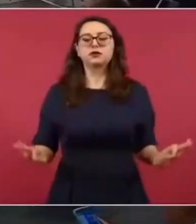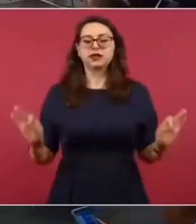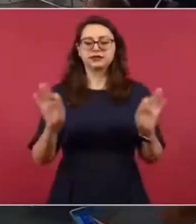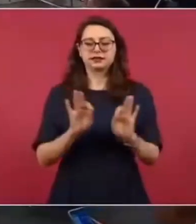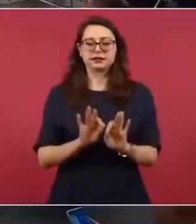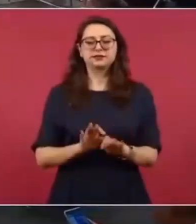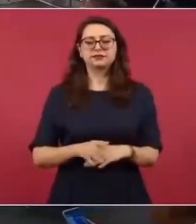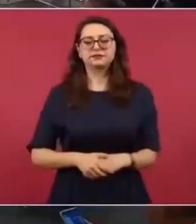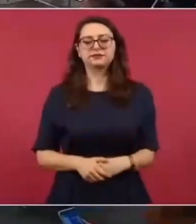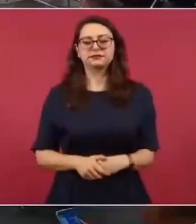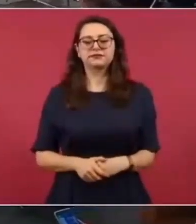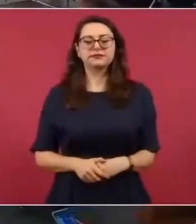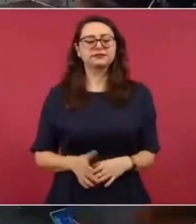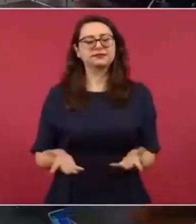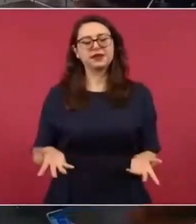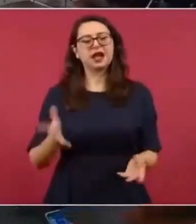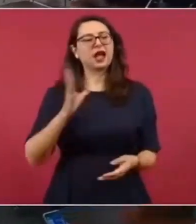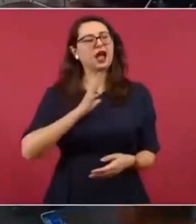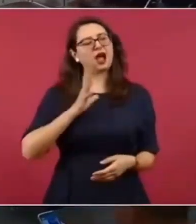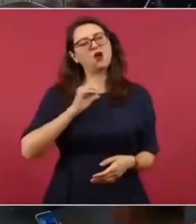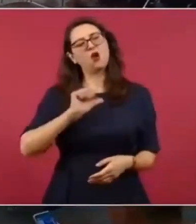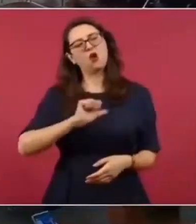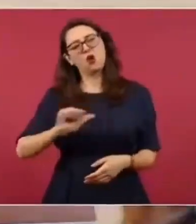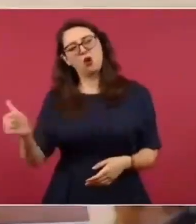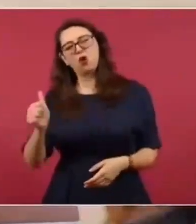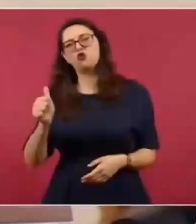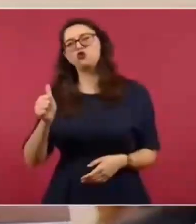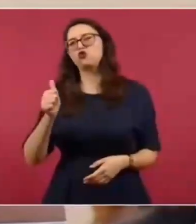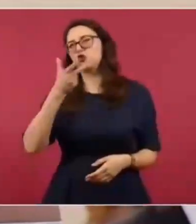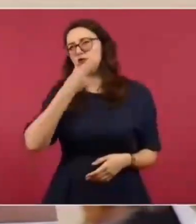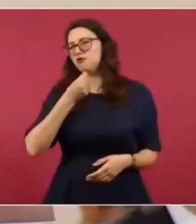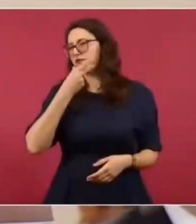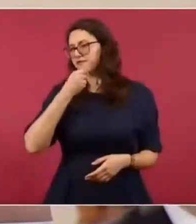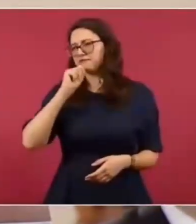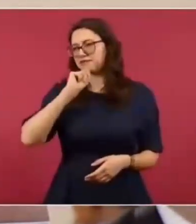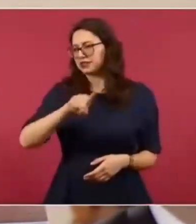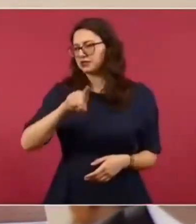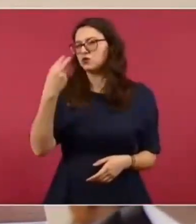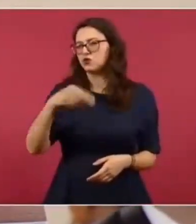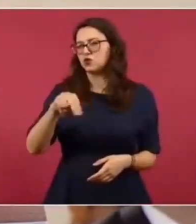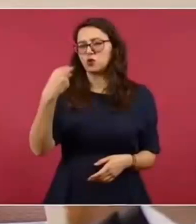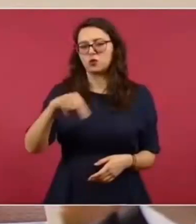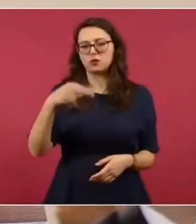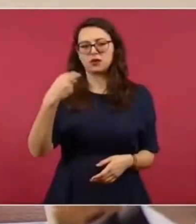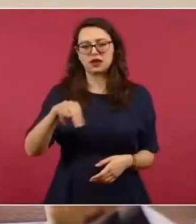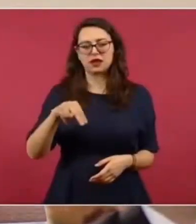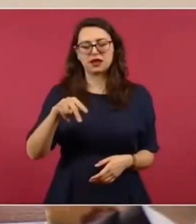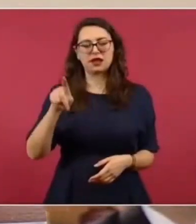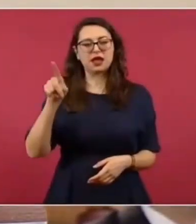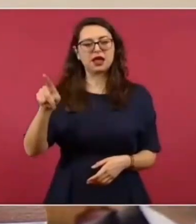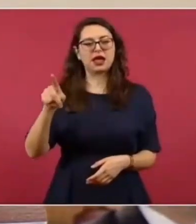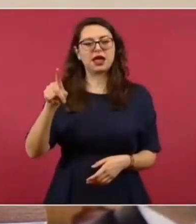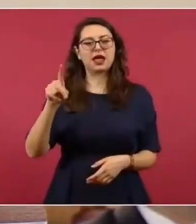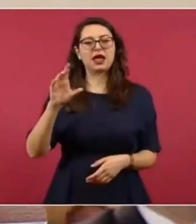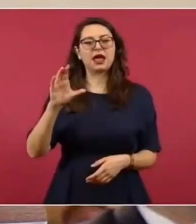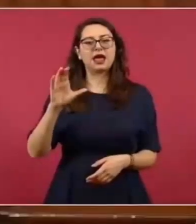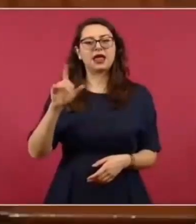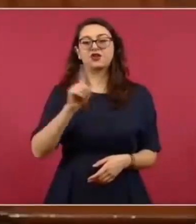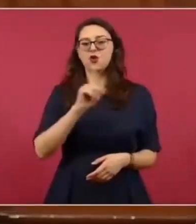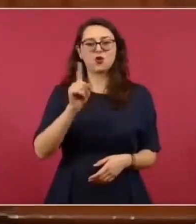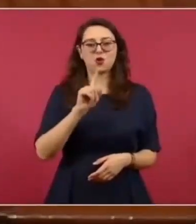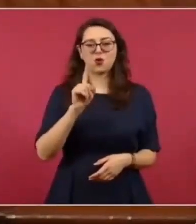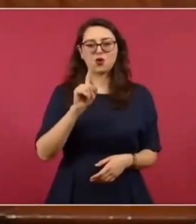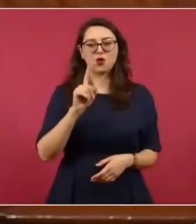Bueno, hay otro Graham, el coronel de Cananea, ah, era Green,